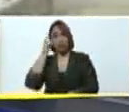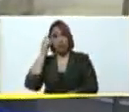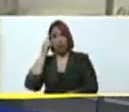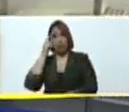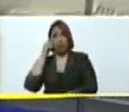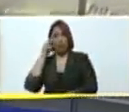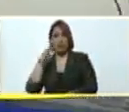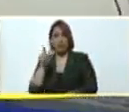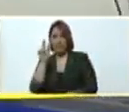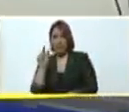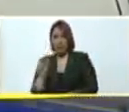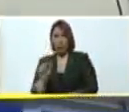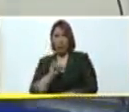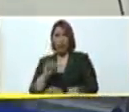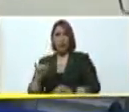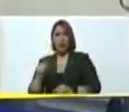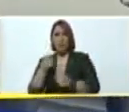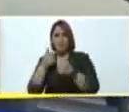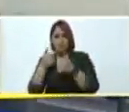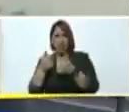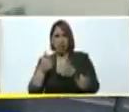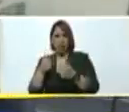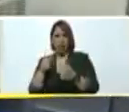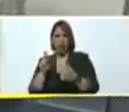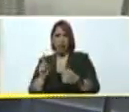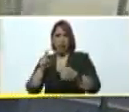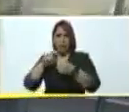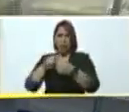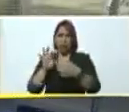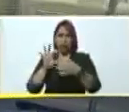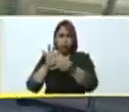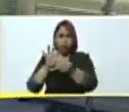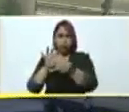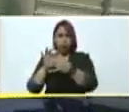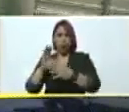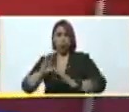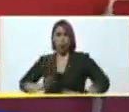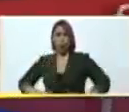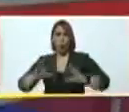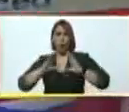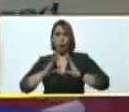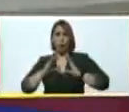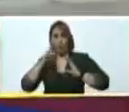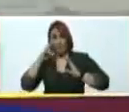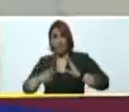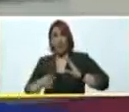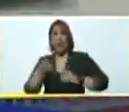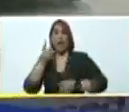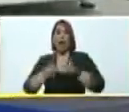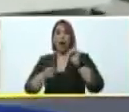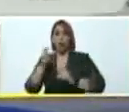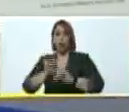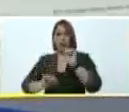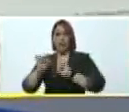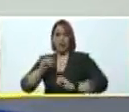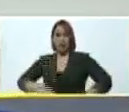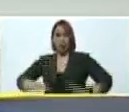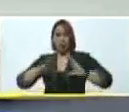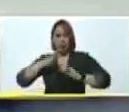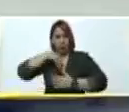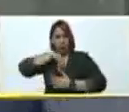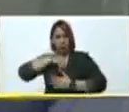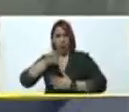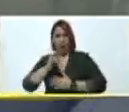respondiendo, cuando el paciente se evidencia que tiene algún tipo de defensa, sale de esta habitación